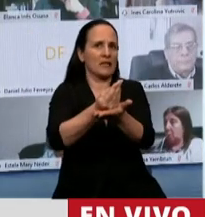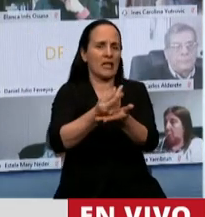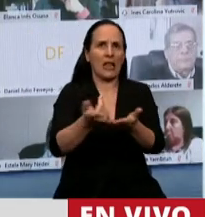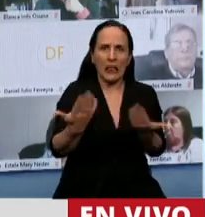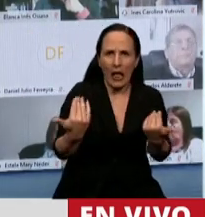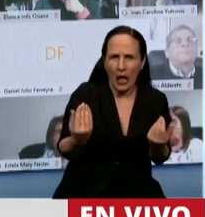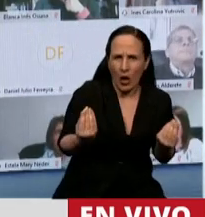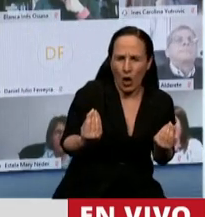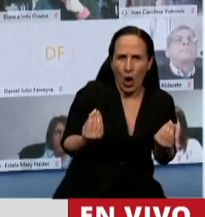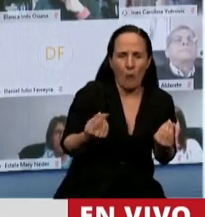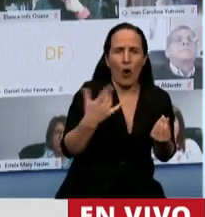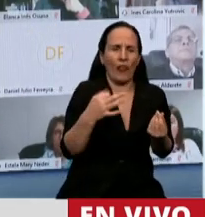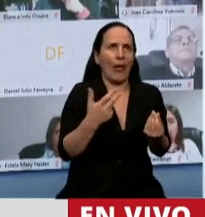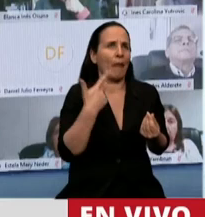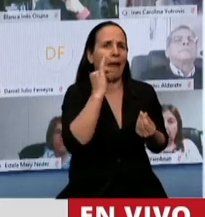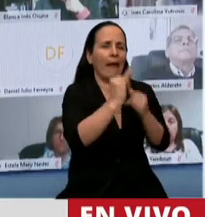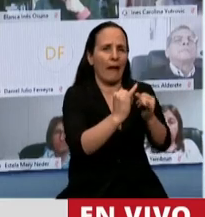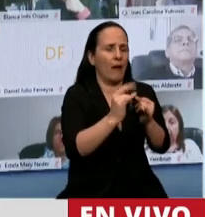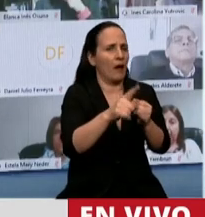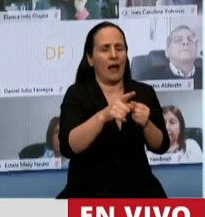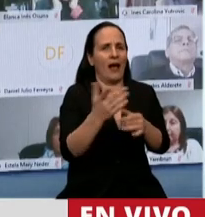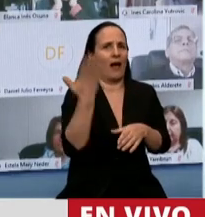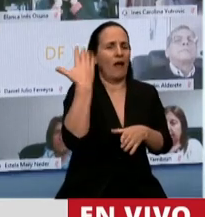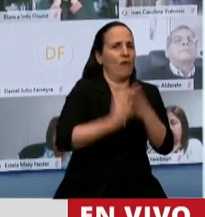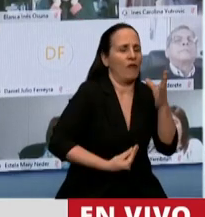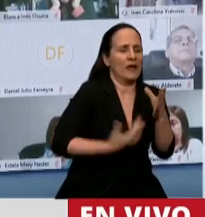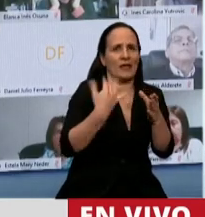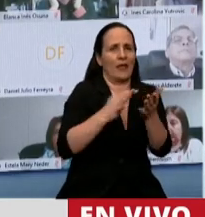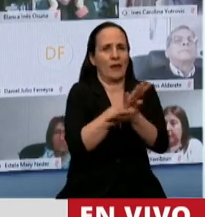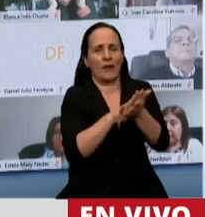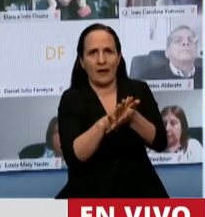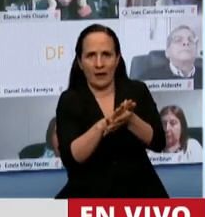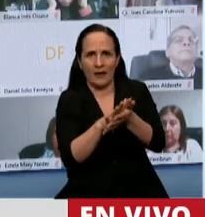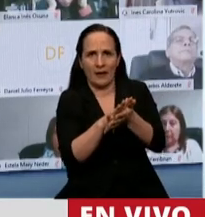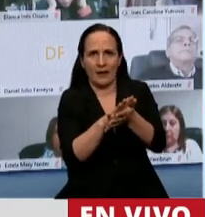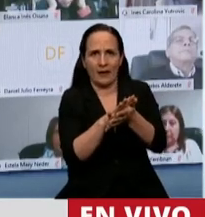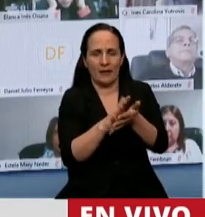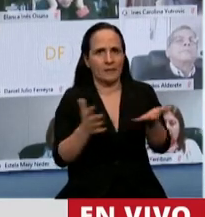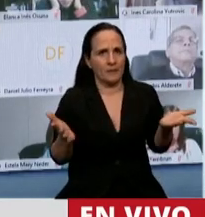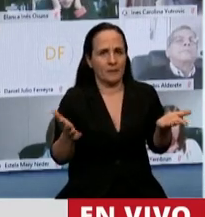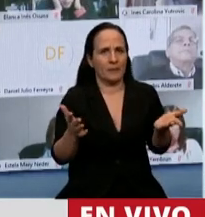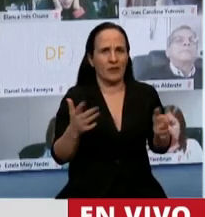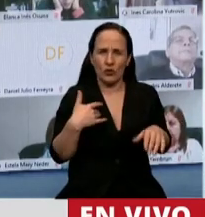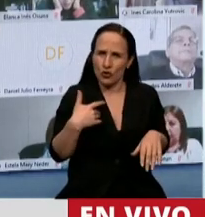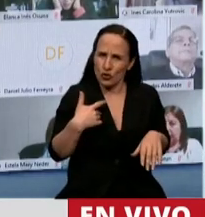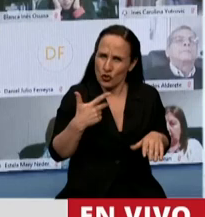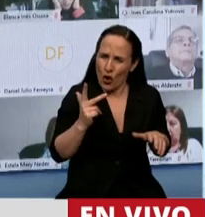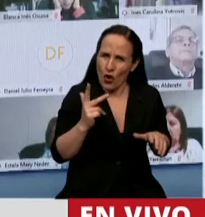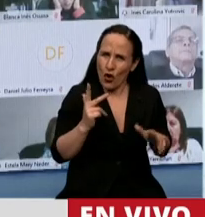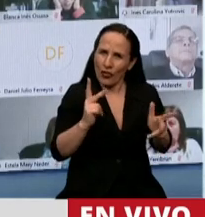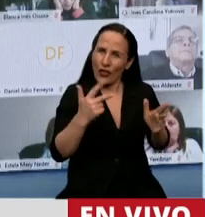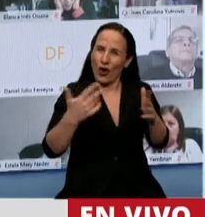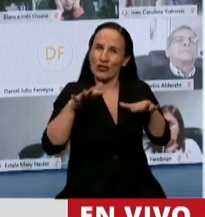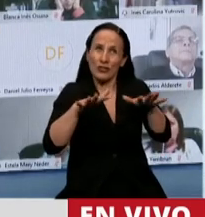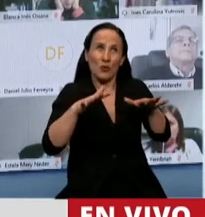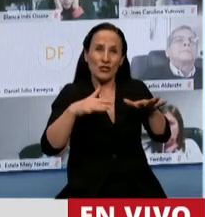que rectificáramos la información que habíamos dado públicamente. Digo, si esas consecuencias